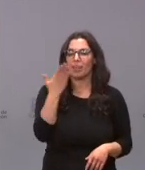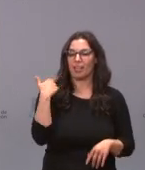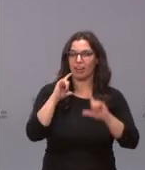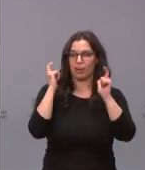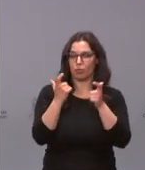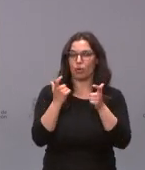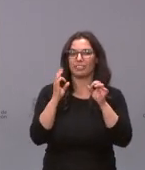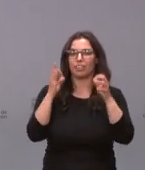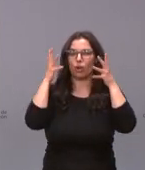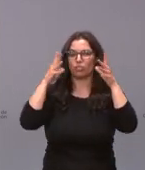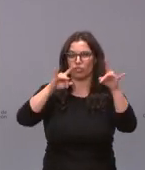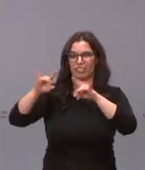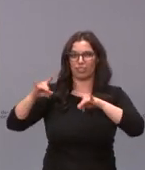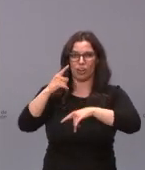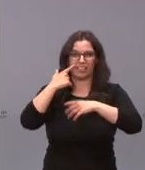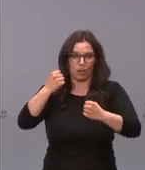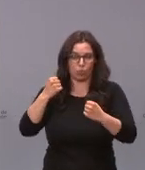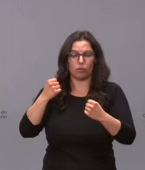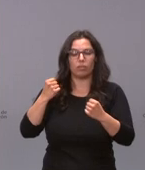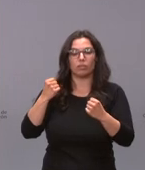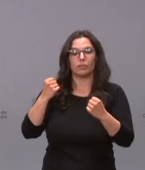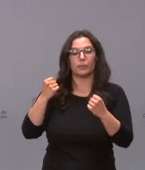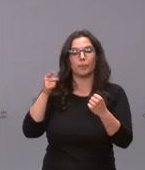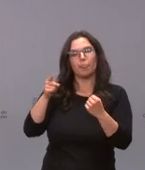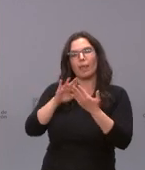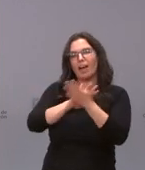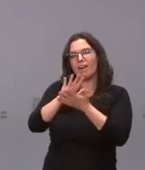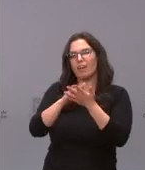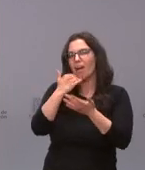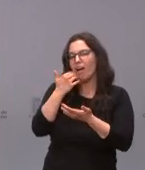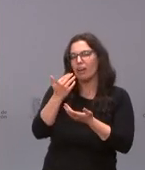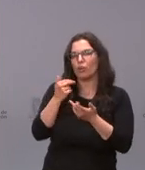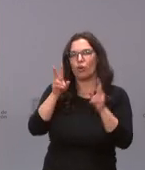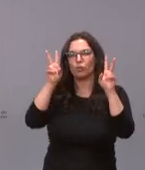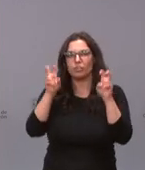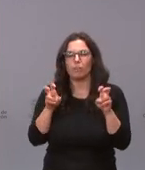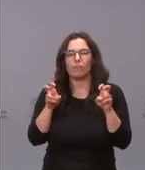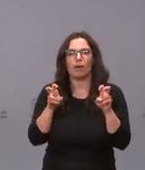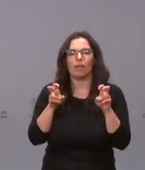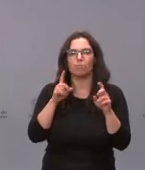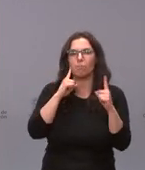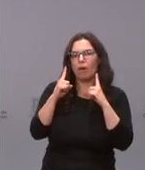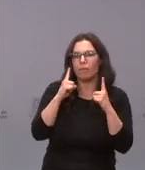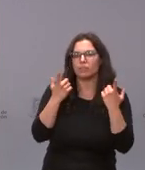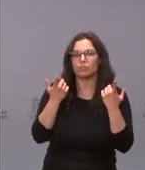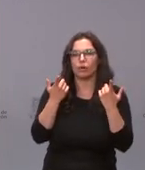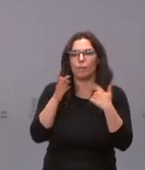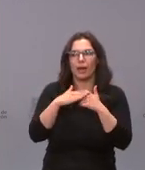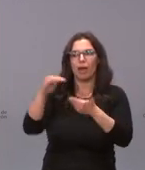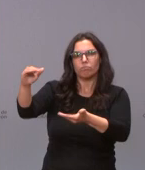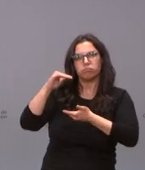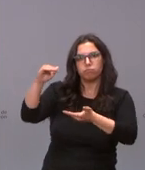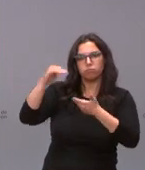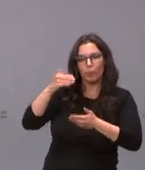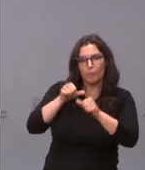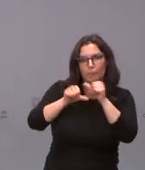del consejo interterritorial de salud se comentó algo pudieron saber acerca de cuáles son las previsiones de los envíos de vacunas para las